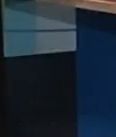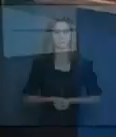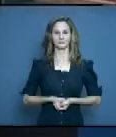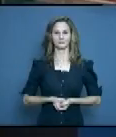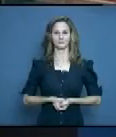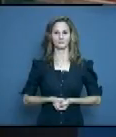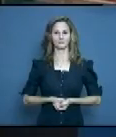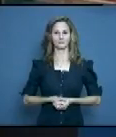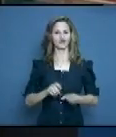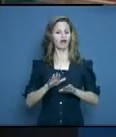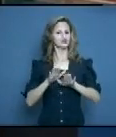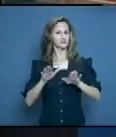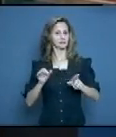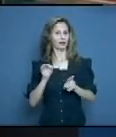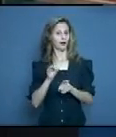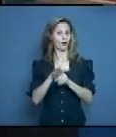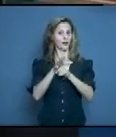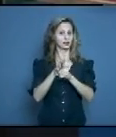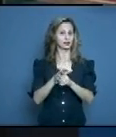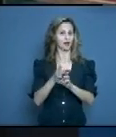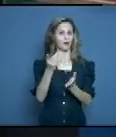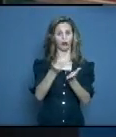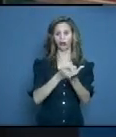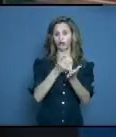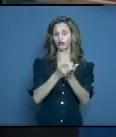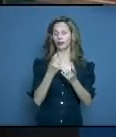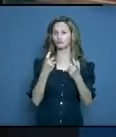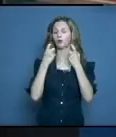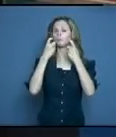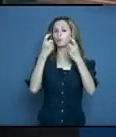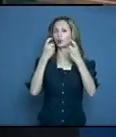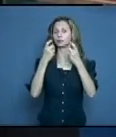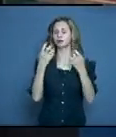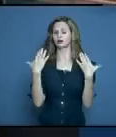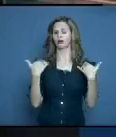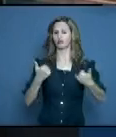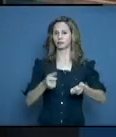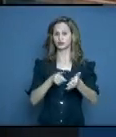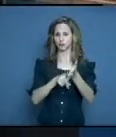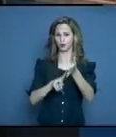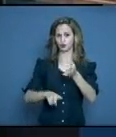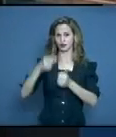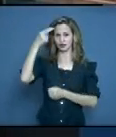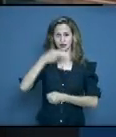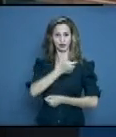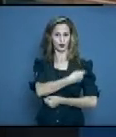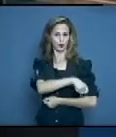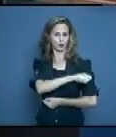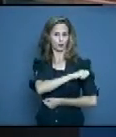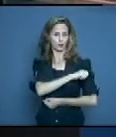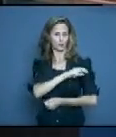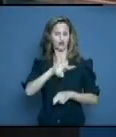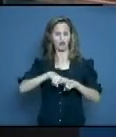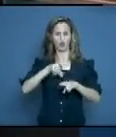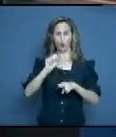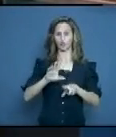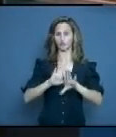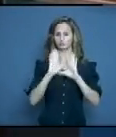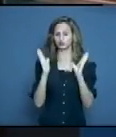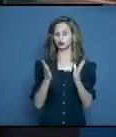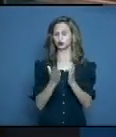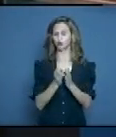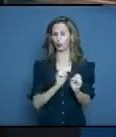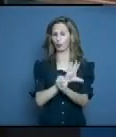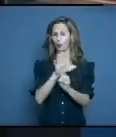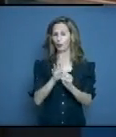Iniciamos con los datos que nos brinda la página oficial de la Dirección Provincial de Salud Pública en Holguín y todo lo referido a la COVID